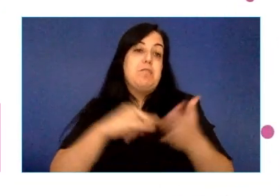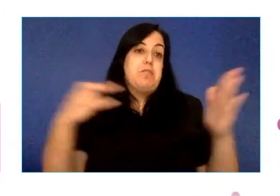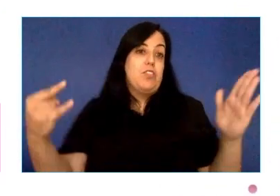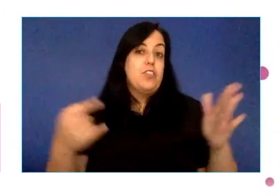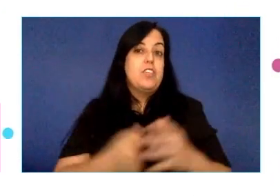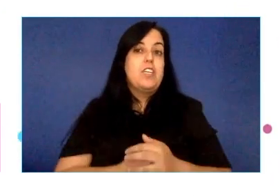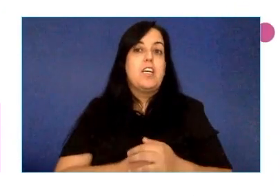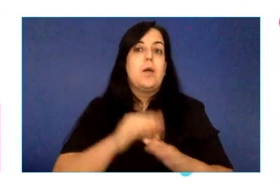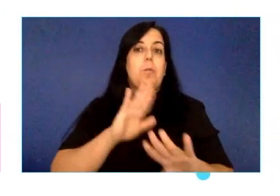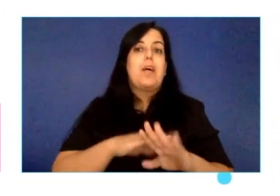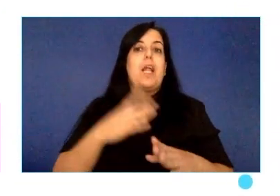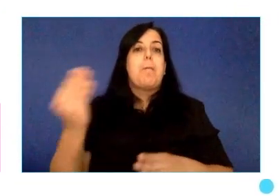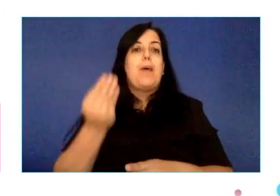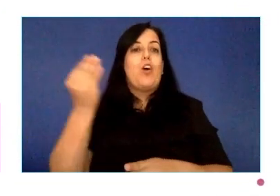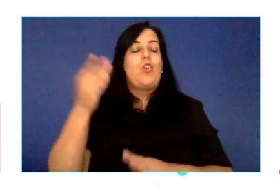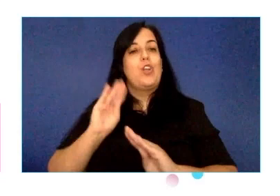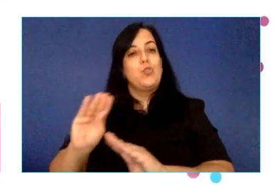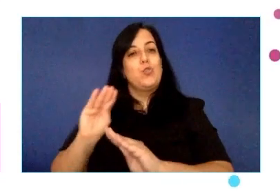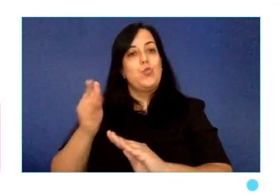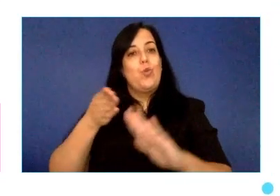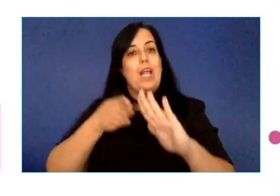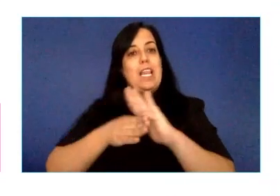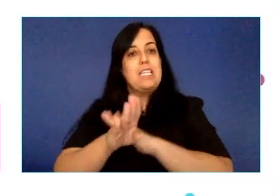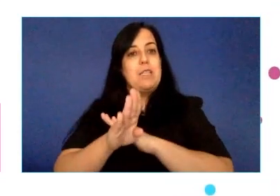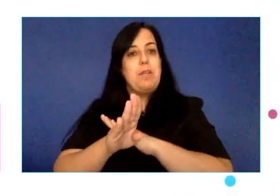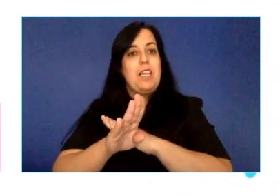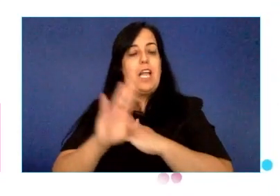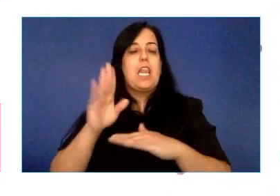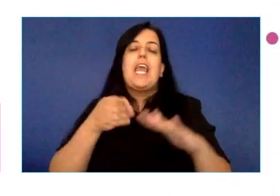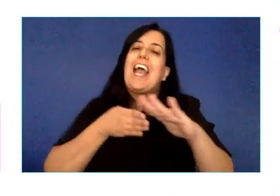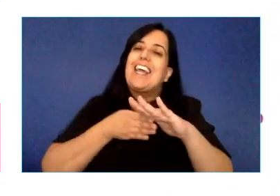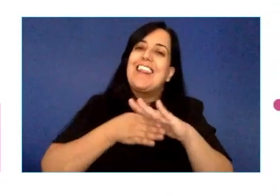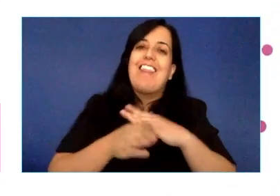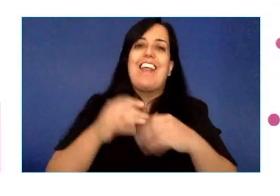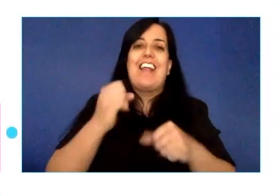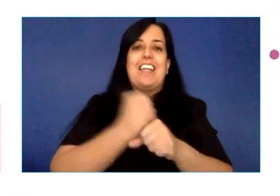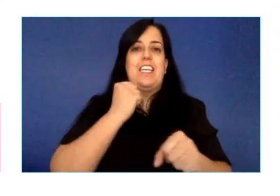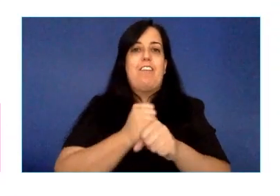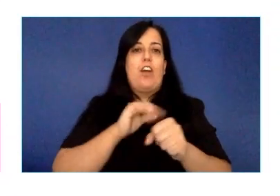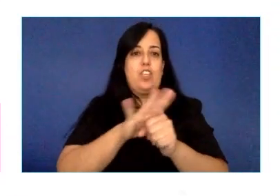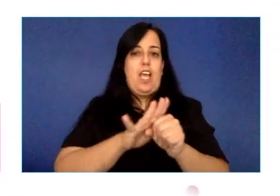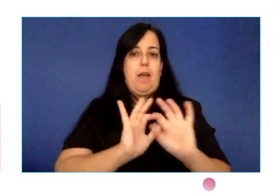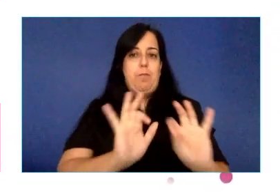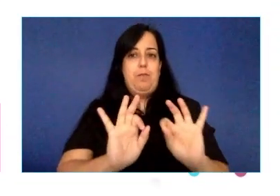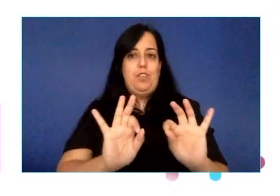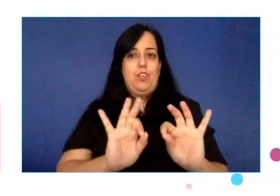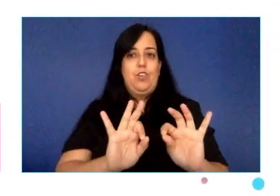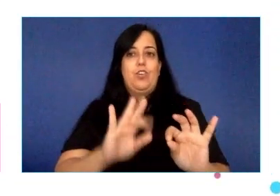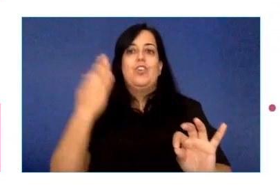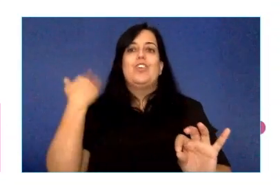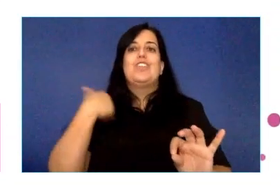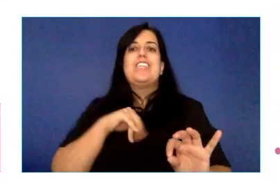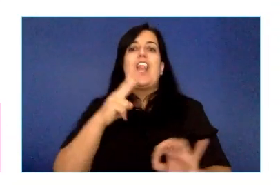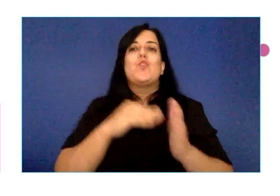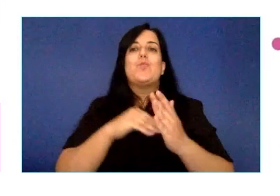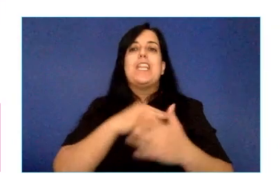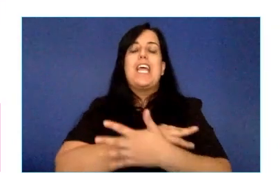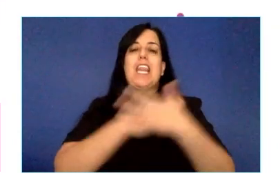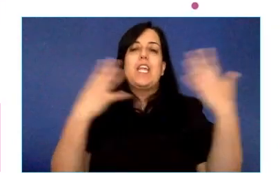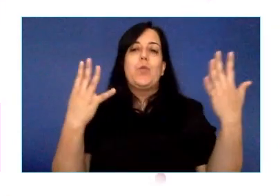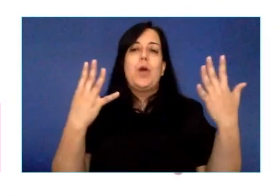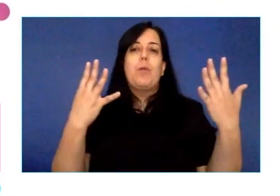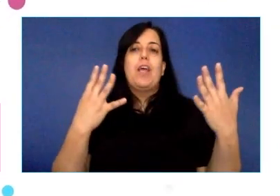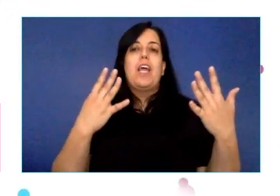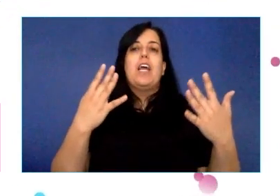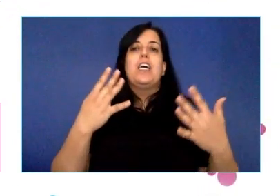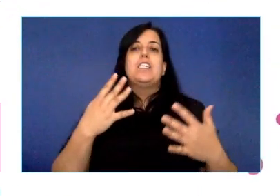empleos en estos ámbitos desde el 2019 tenemos formados a más de 12.900 personas como os decía